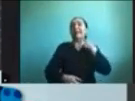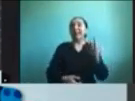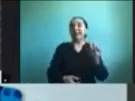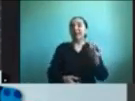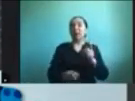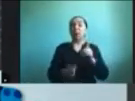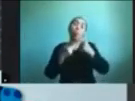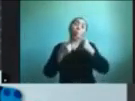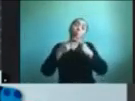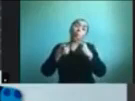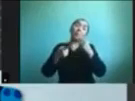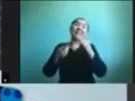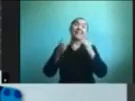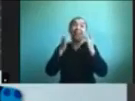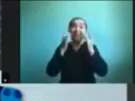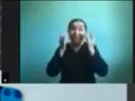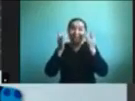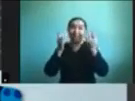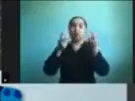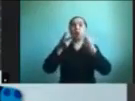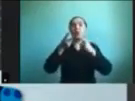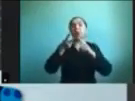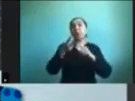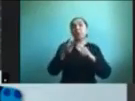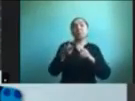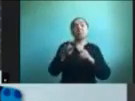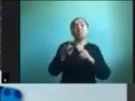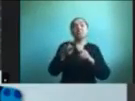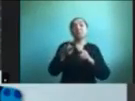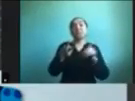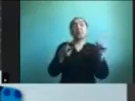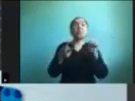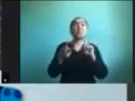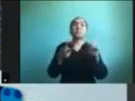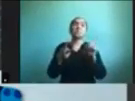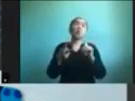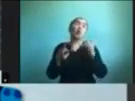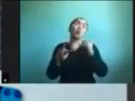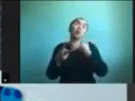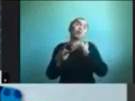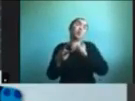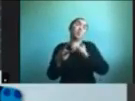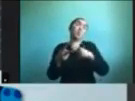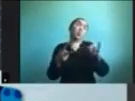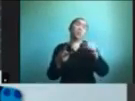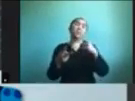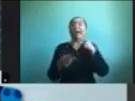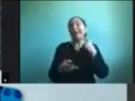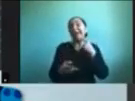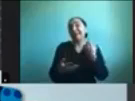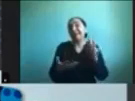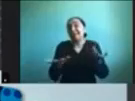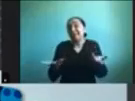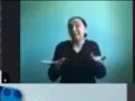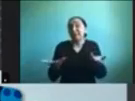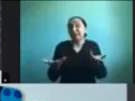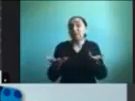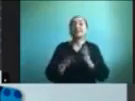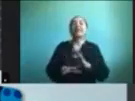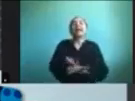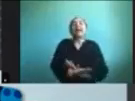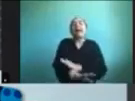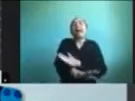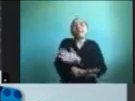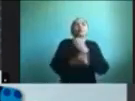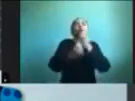contento otro niño puede decir la verdad es que no me pasa mucho porque no me gusta tanto el queque y estas son emociones que pueden expresar